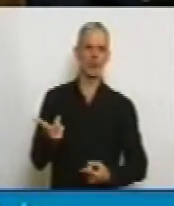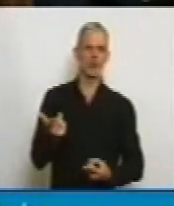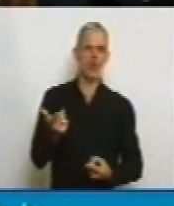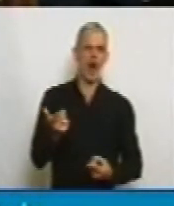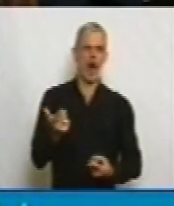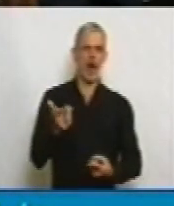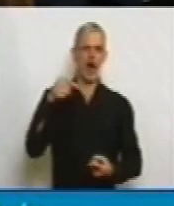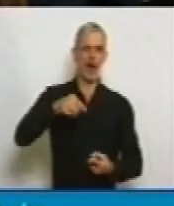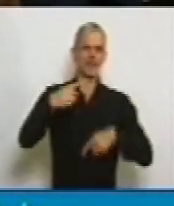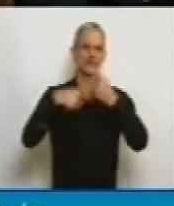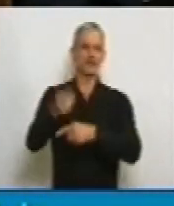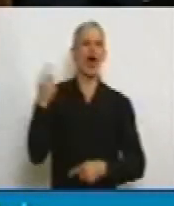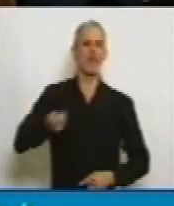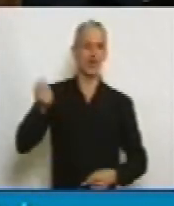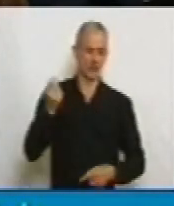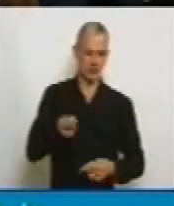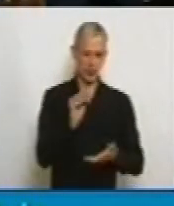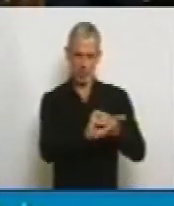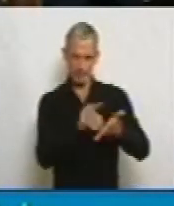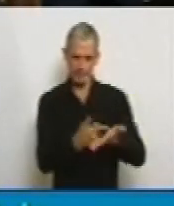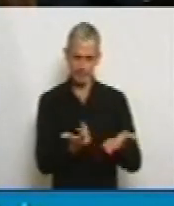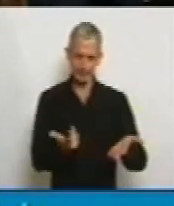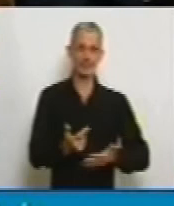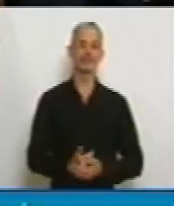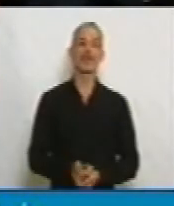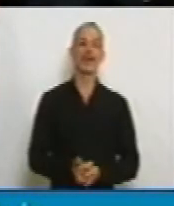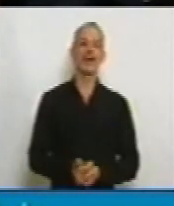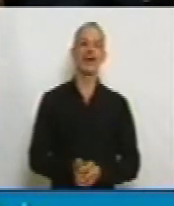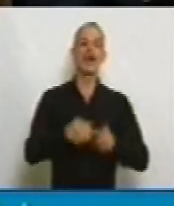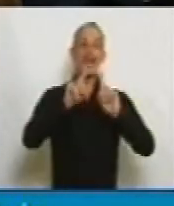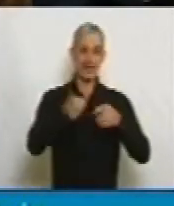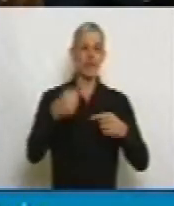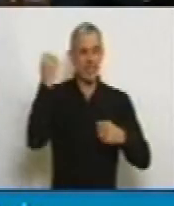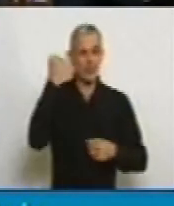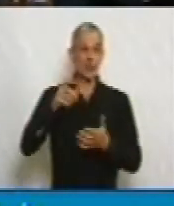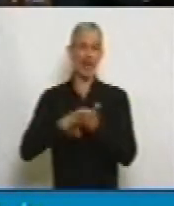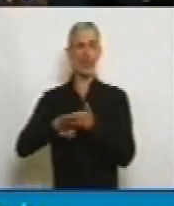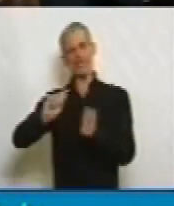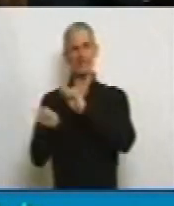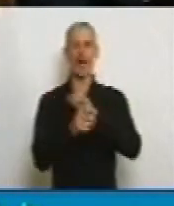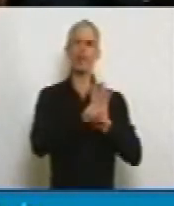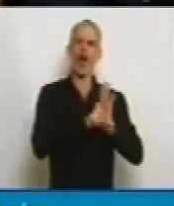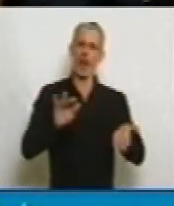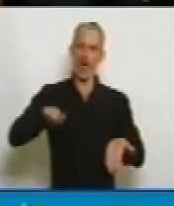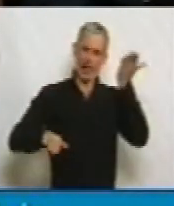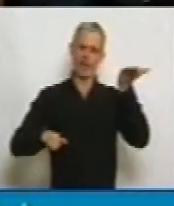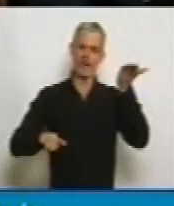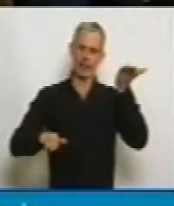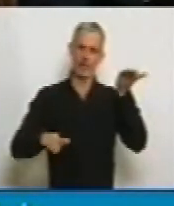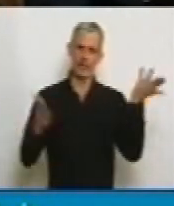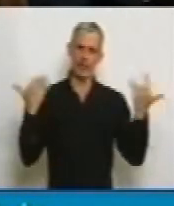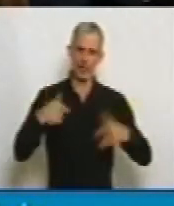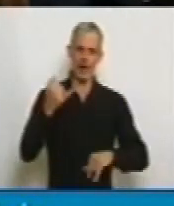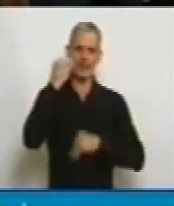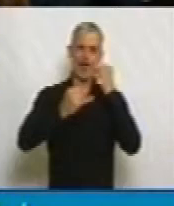vigente. Por eso es fundamental jerarquizar este decreto que, como se decía